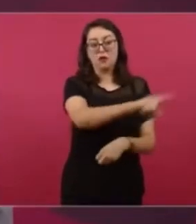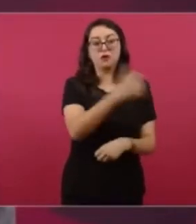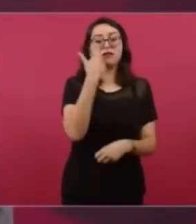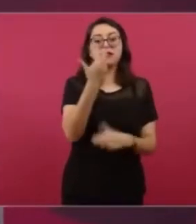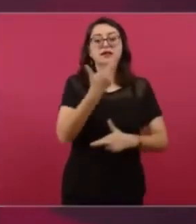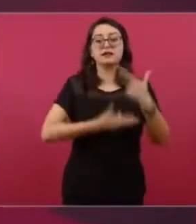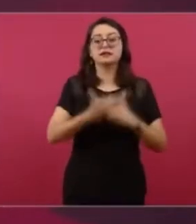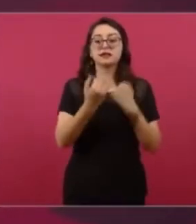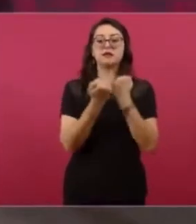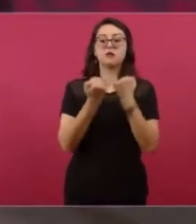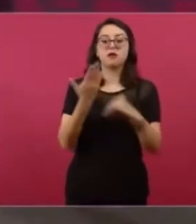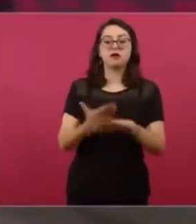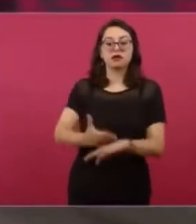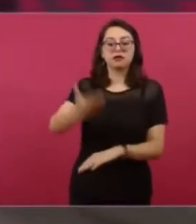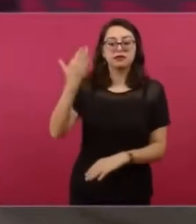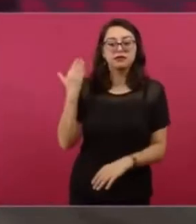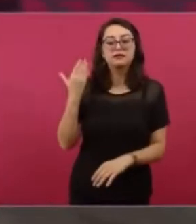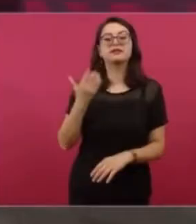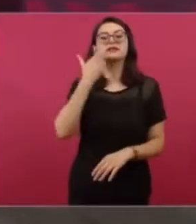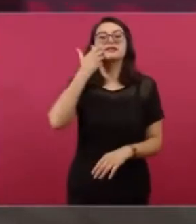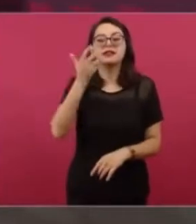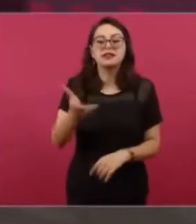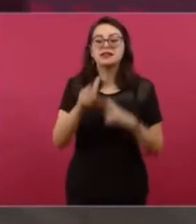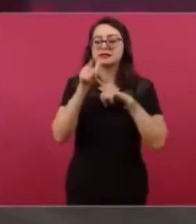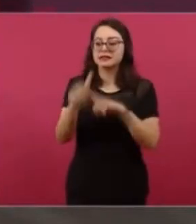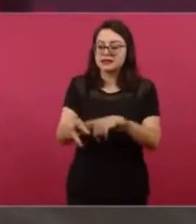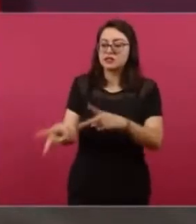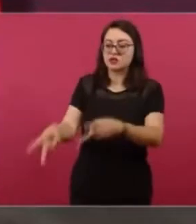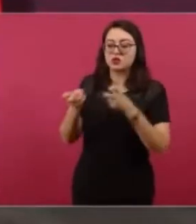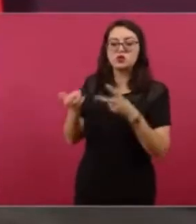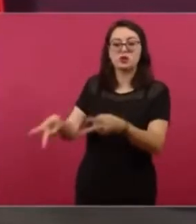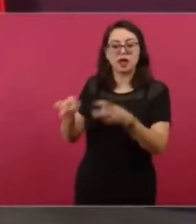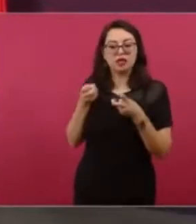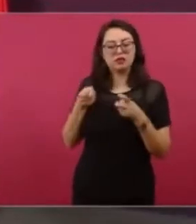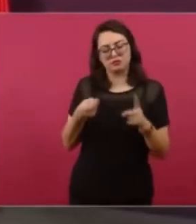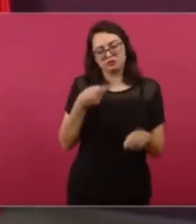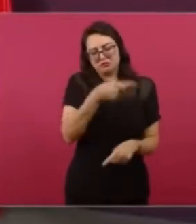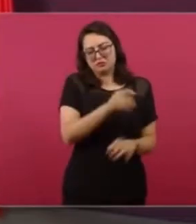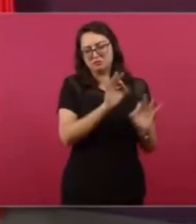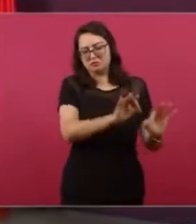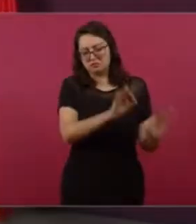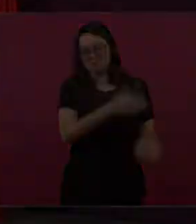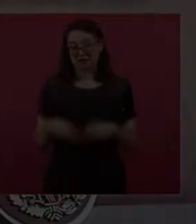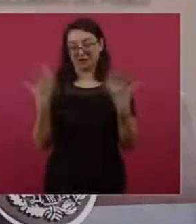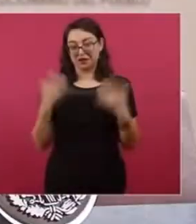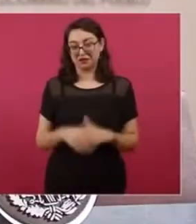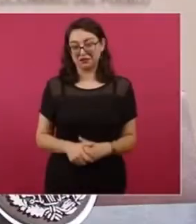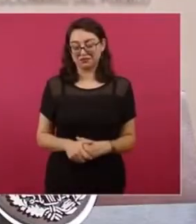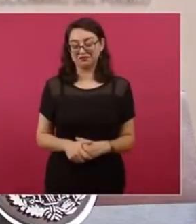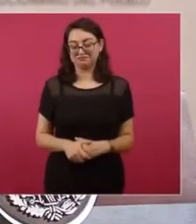no es que bajan sus salarios, tal y como le estipula el artículo 127 de la Constitución.